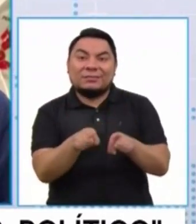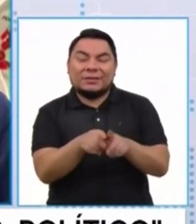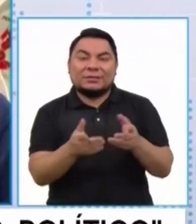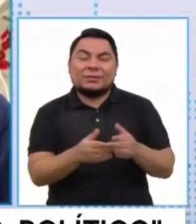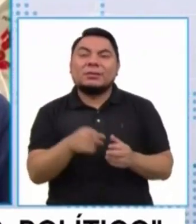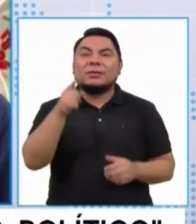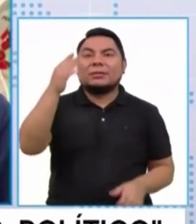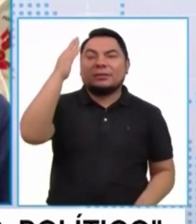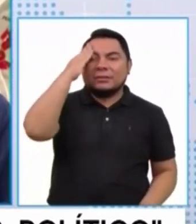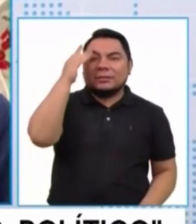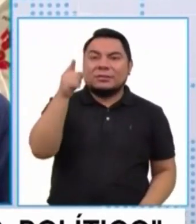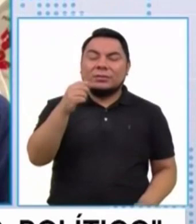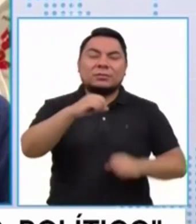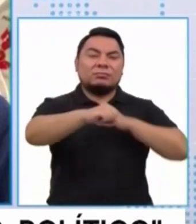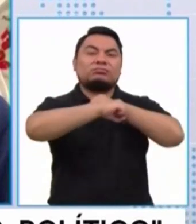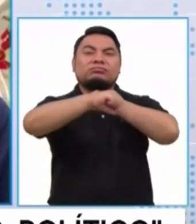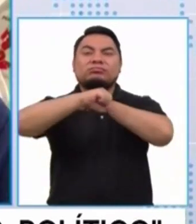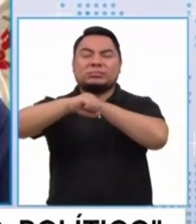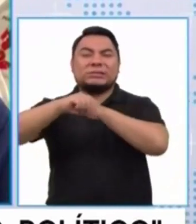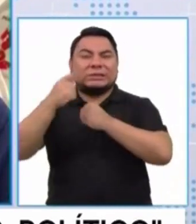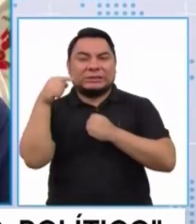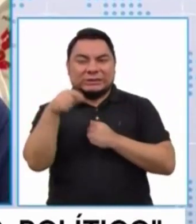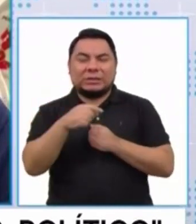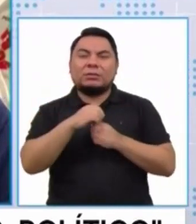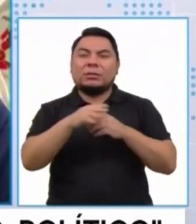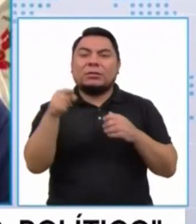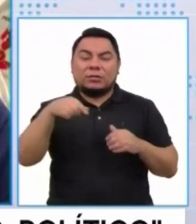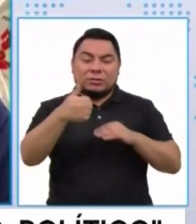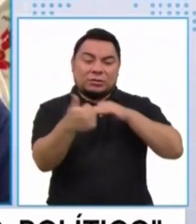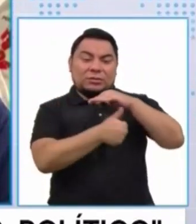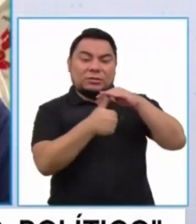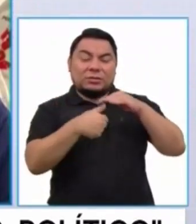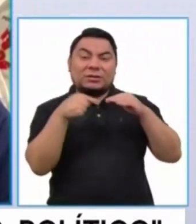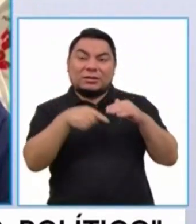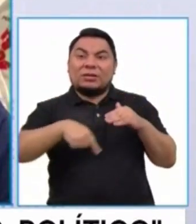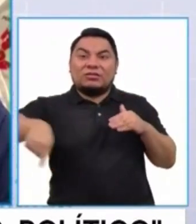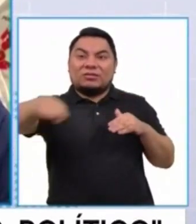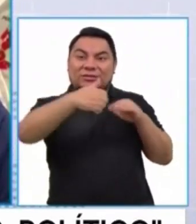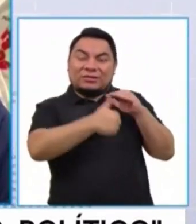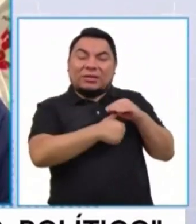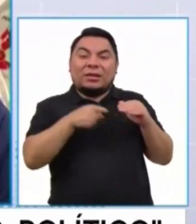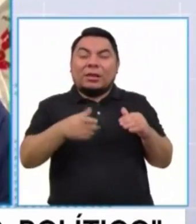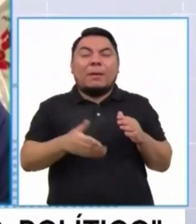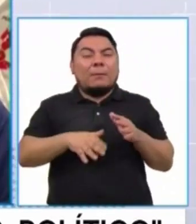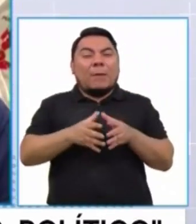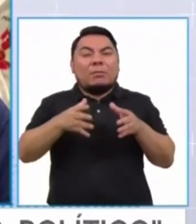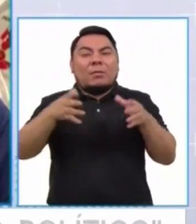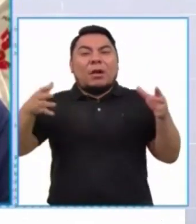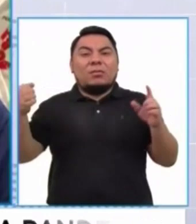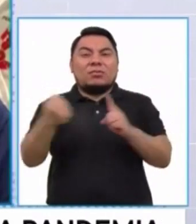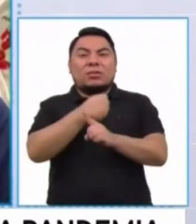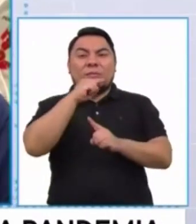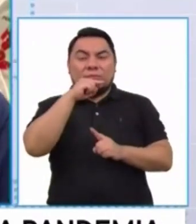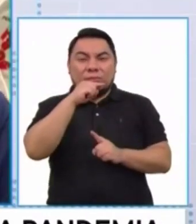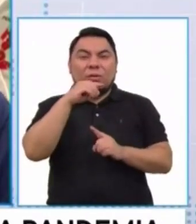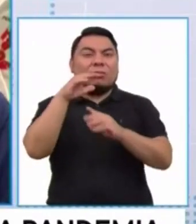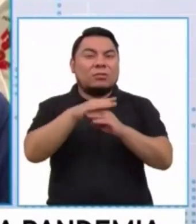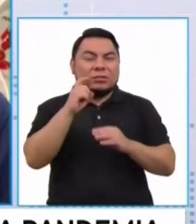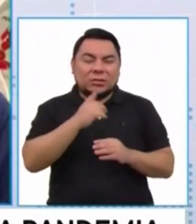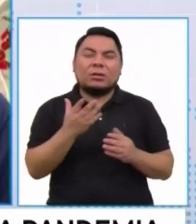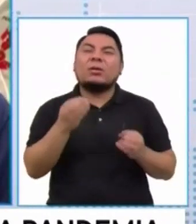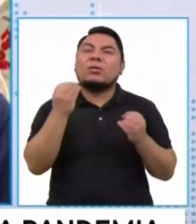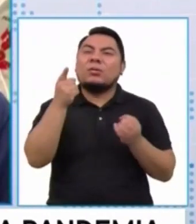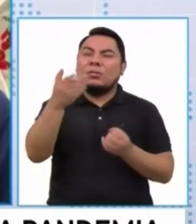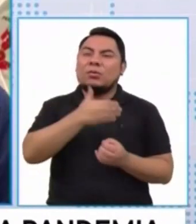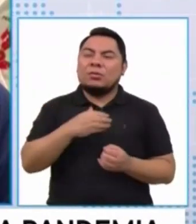impulsando esta campaña porque en la pandemia ha aumentado los casos de violencia contra la mujer. ¿Qué van a hacer? ¿Cómo responden desde el Estado?